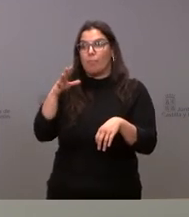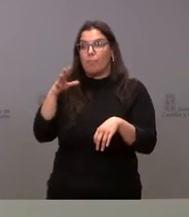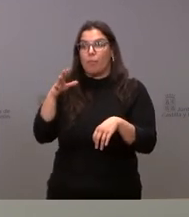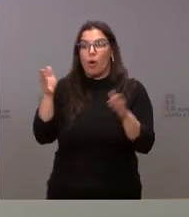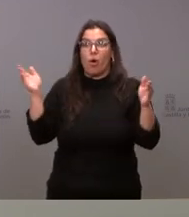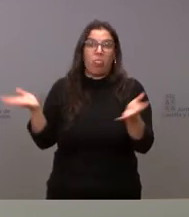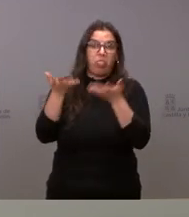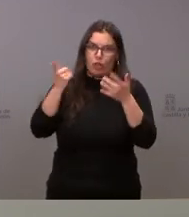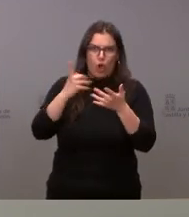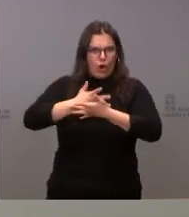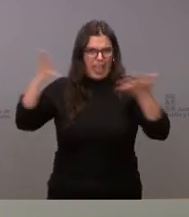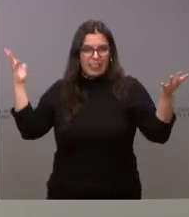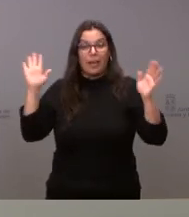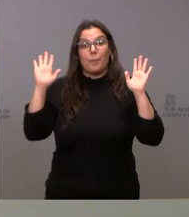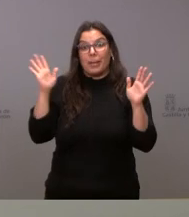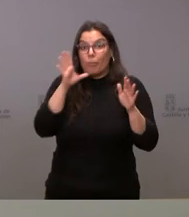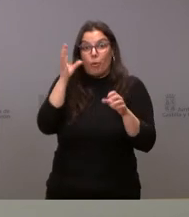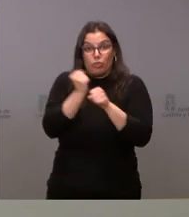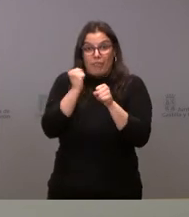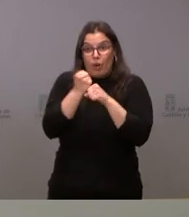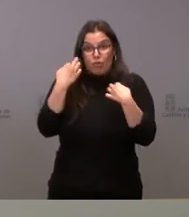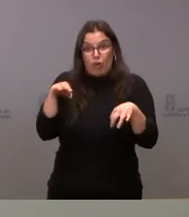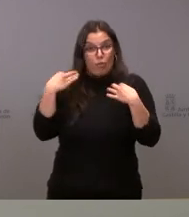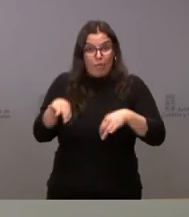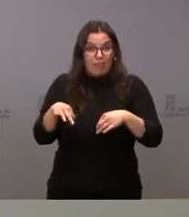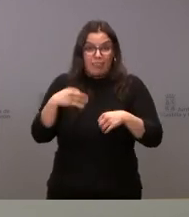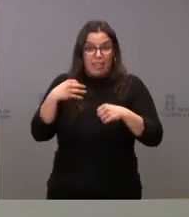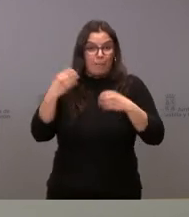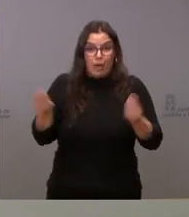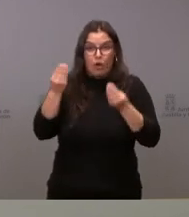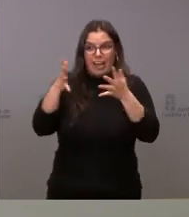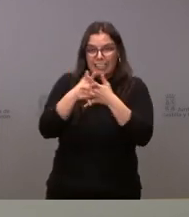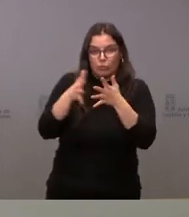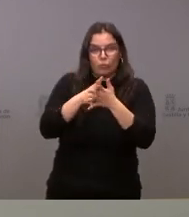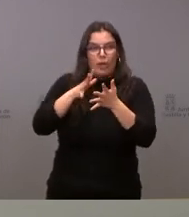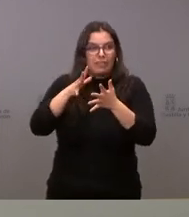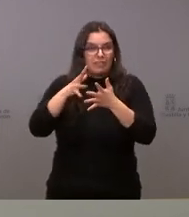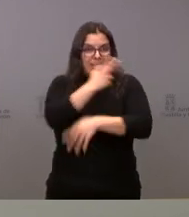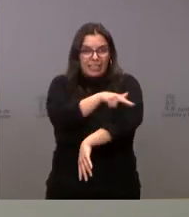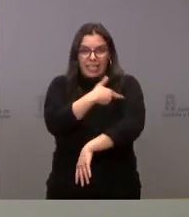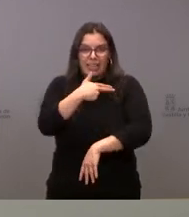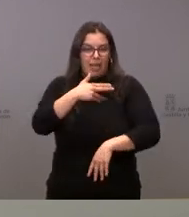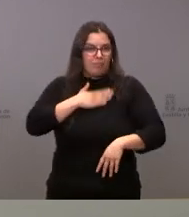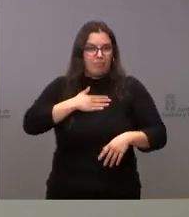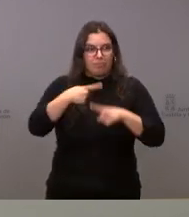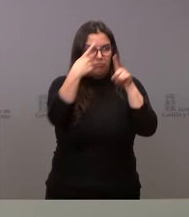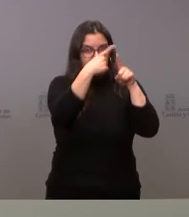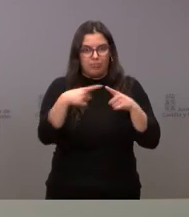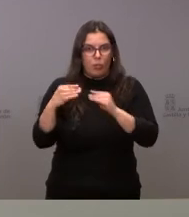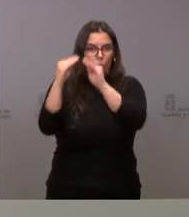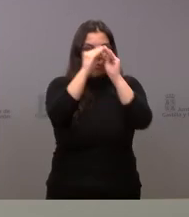es la tarea ordinaria de mejora de las infraestructuras sanitarias que viene desarrollando la Junta de Castilla y León desde que ha subido las competencias